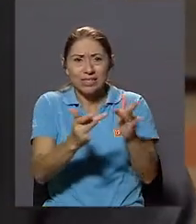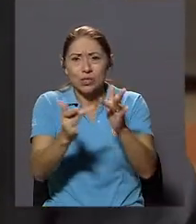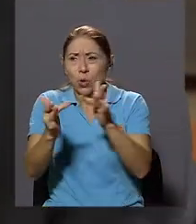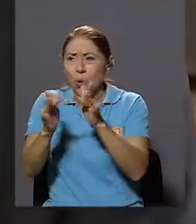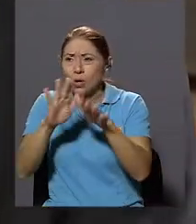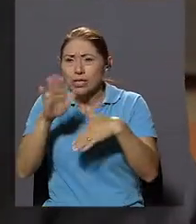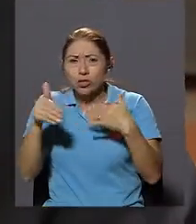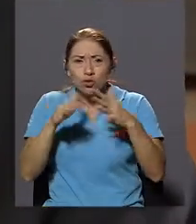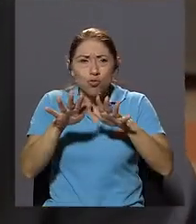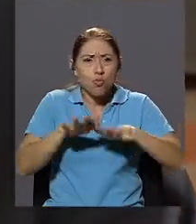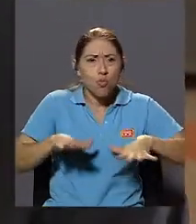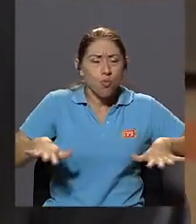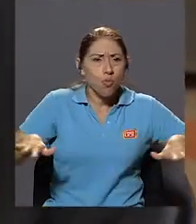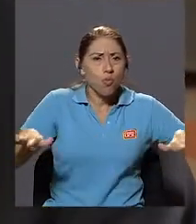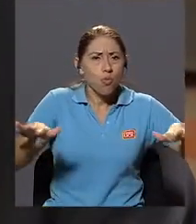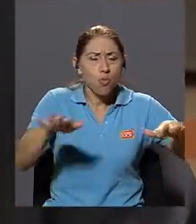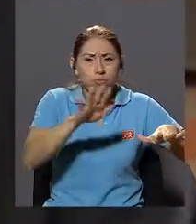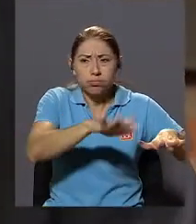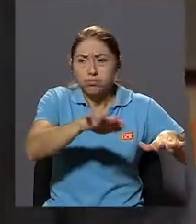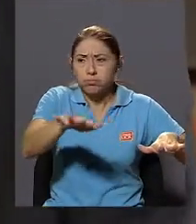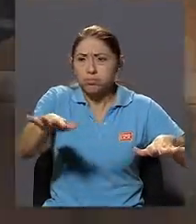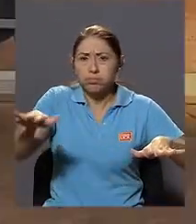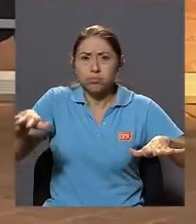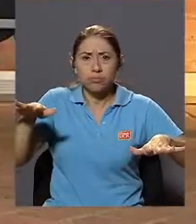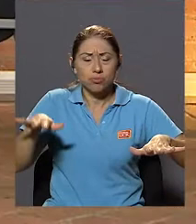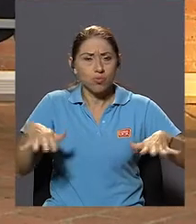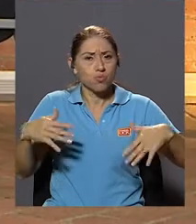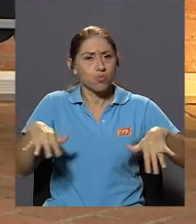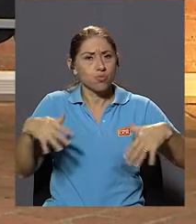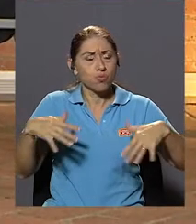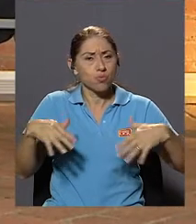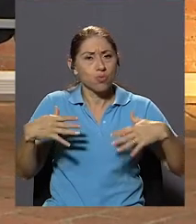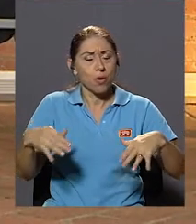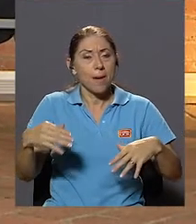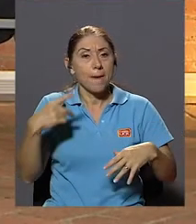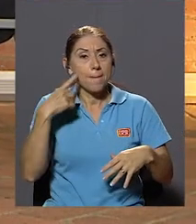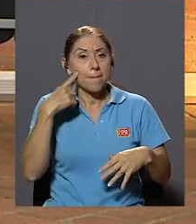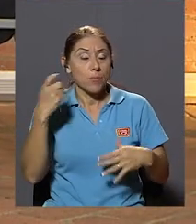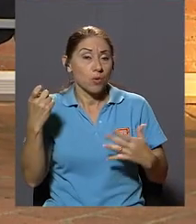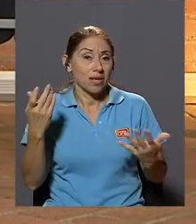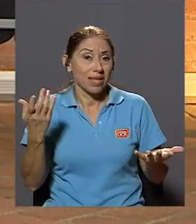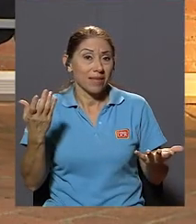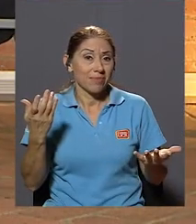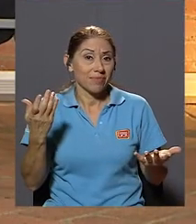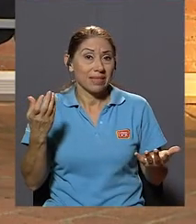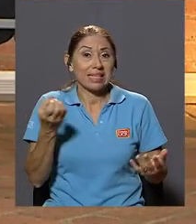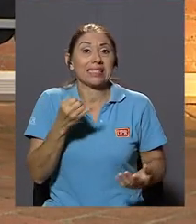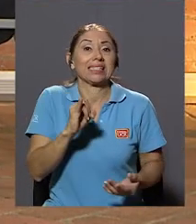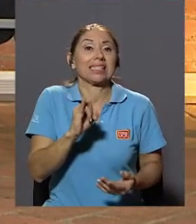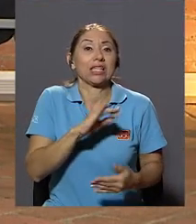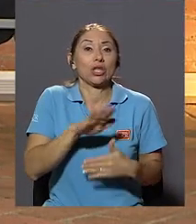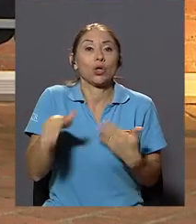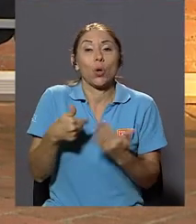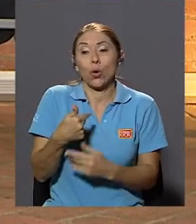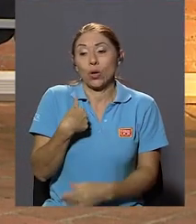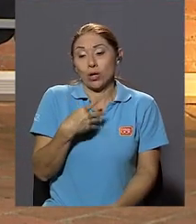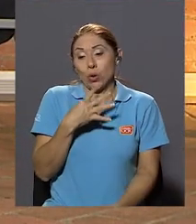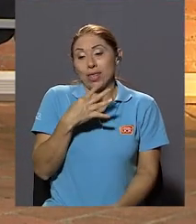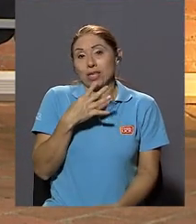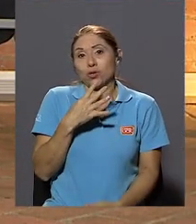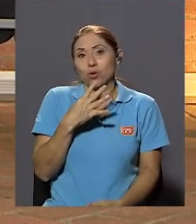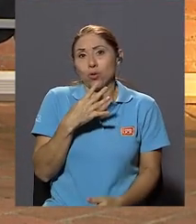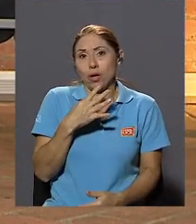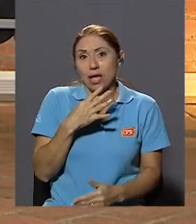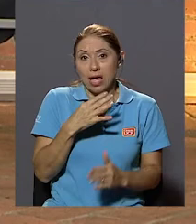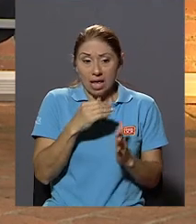Y Los espacios Porque Al final Si Todo lo que he dicho Es ladrillos Y